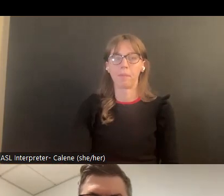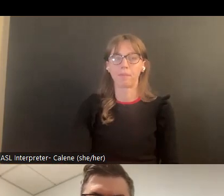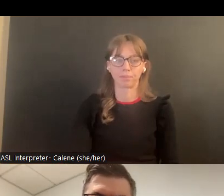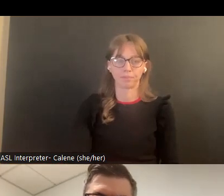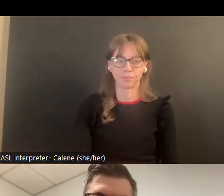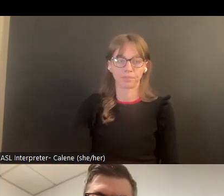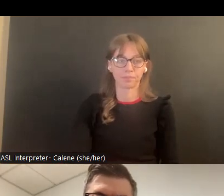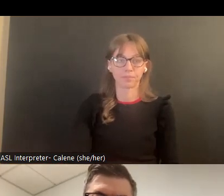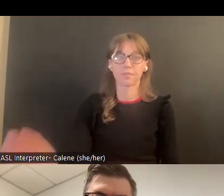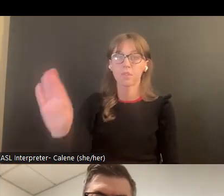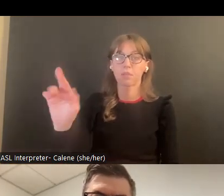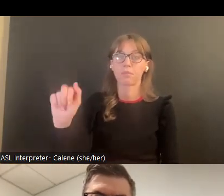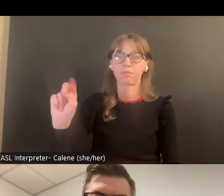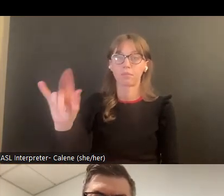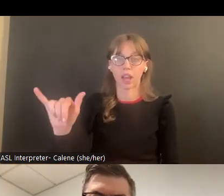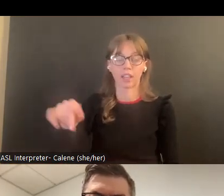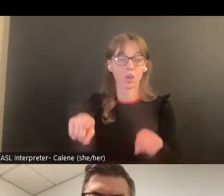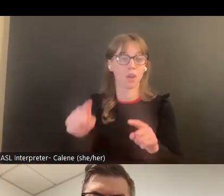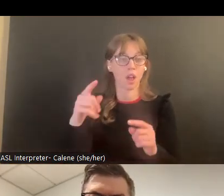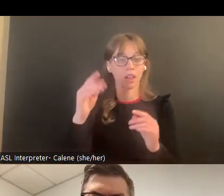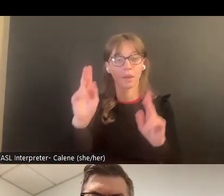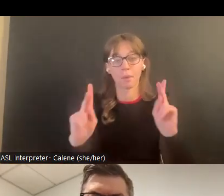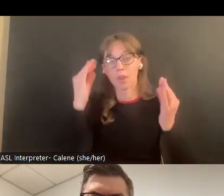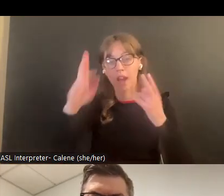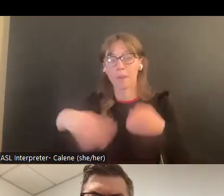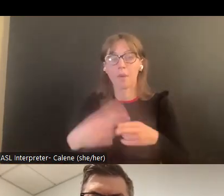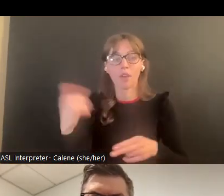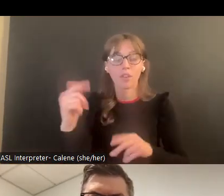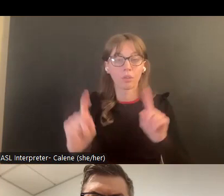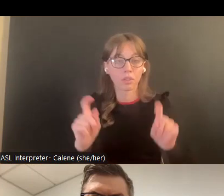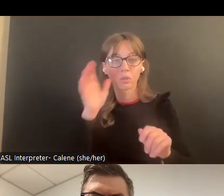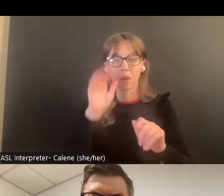por su eficiencia